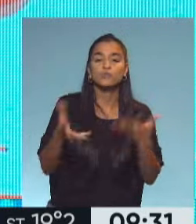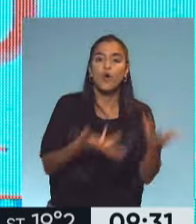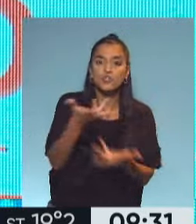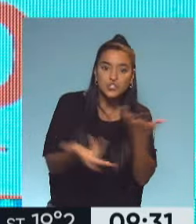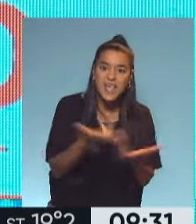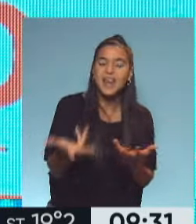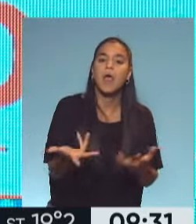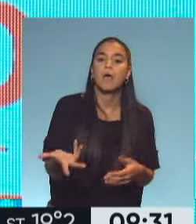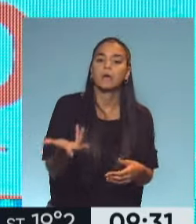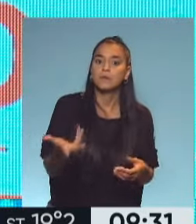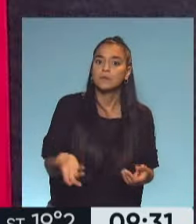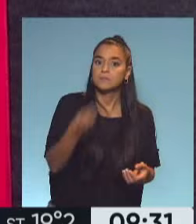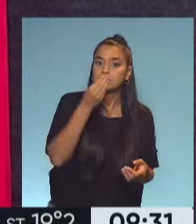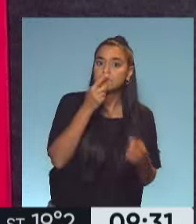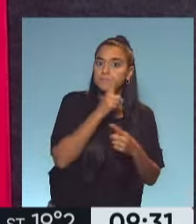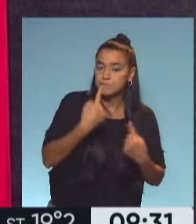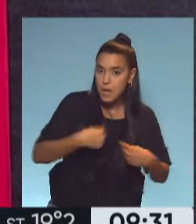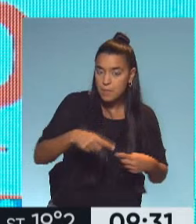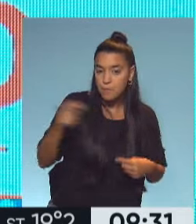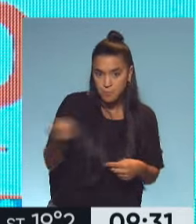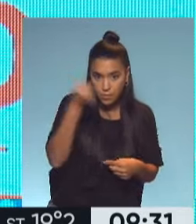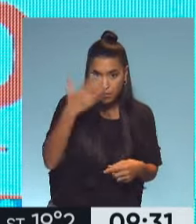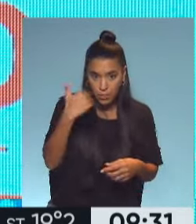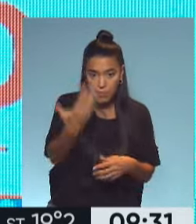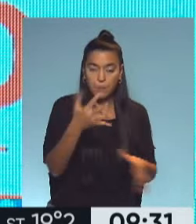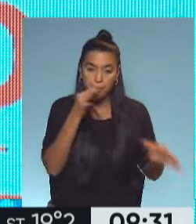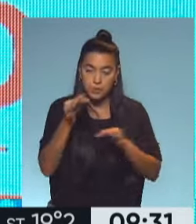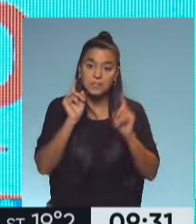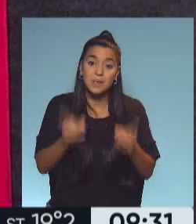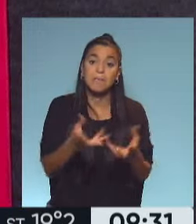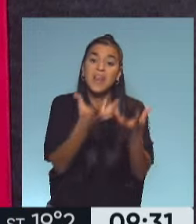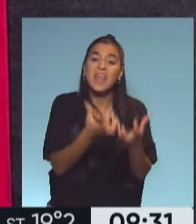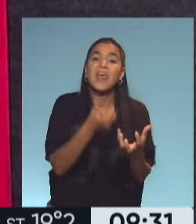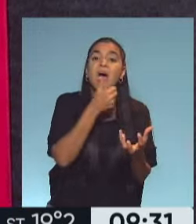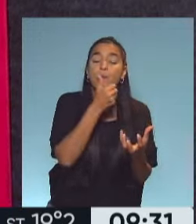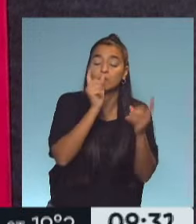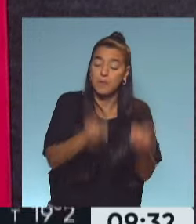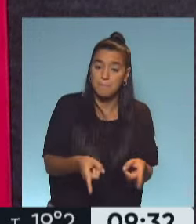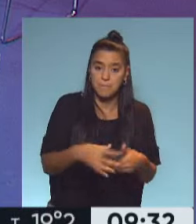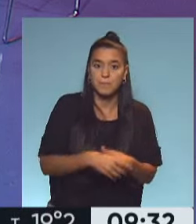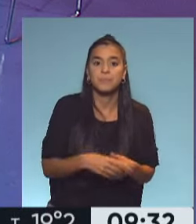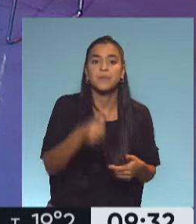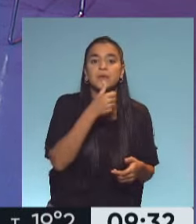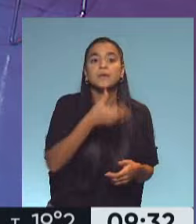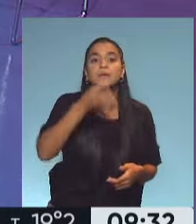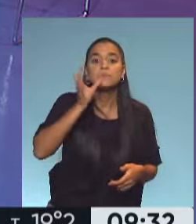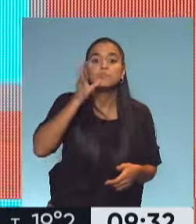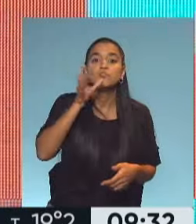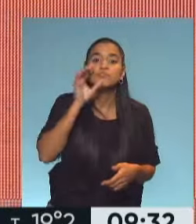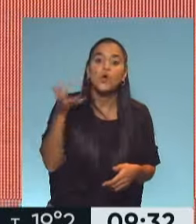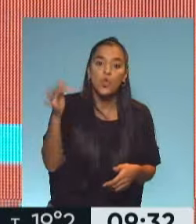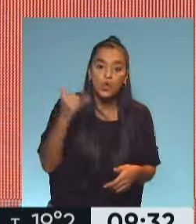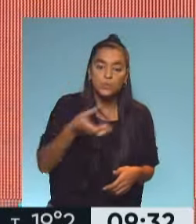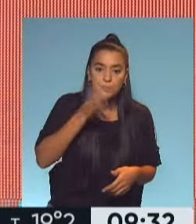modifica el impacto en tu organismo. Otro gran tema que en algún momento charlaremos. Y la hidratación también. Fundamental. Hidratate. Todos los días decimos